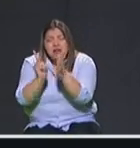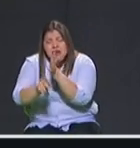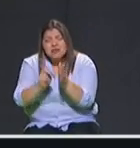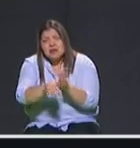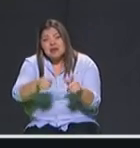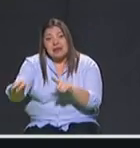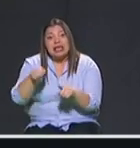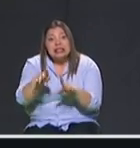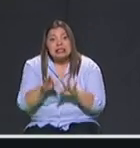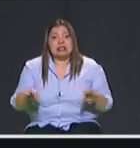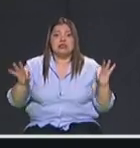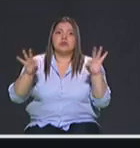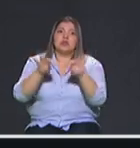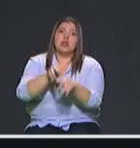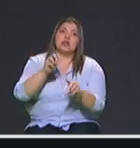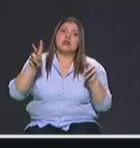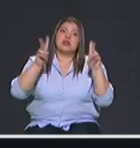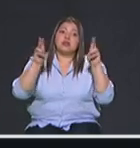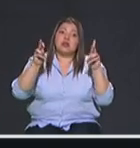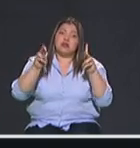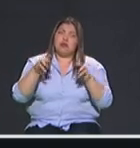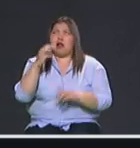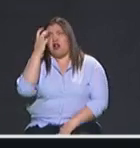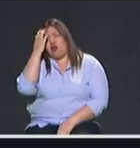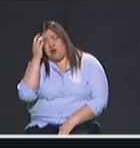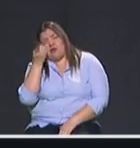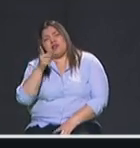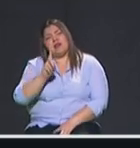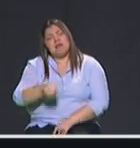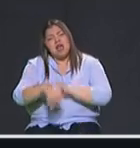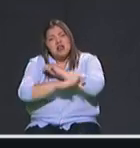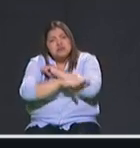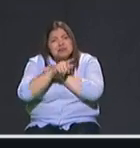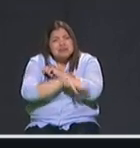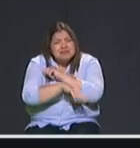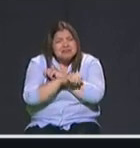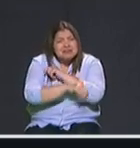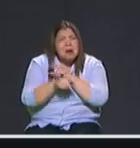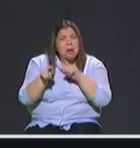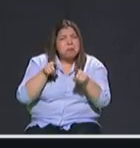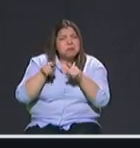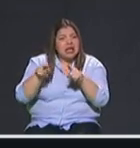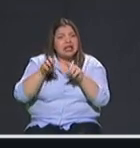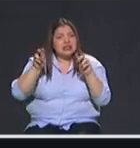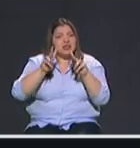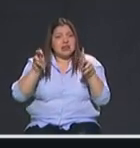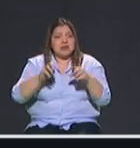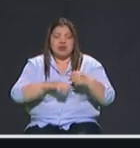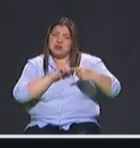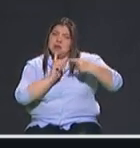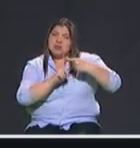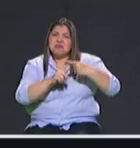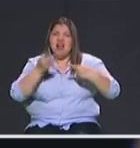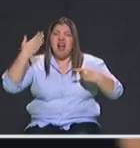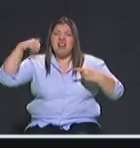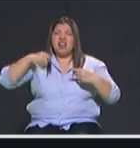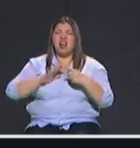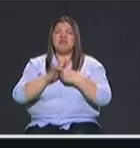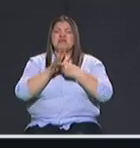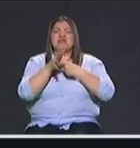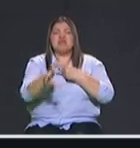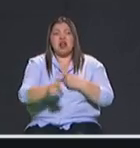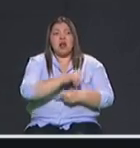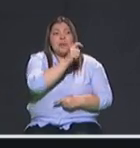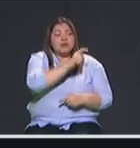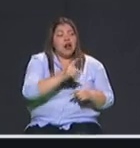entre estos el hurto y por supuesto hay un número de acciones importantes que vamos a desarrollar la primera ya lo había mencionado aquí hay que perseguir